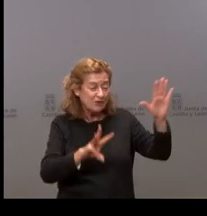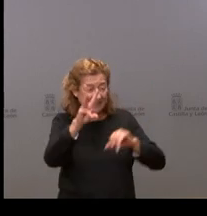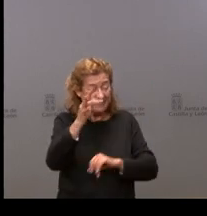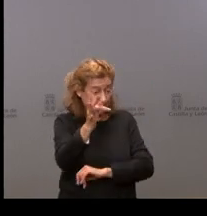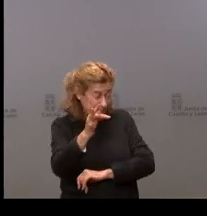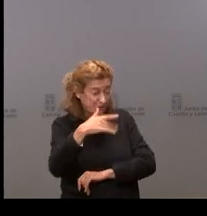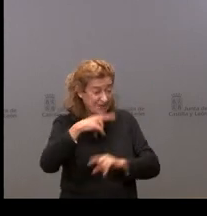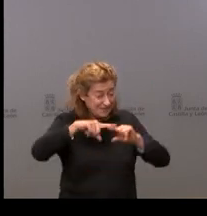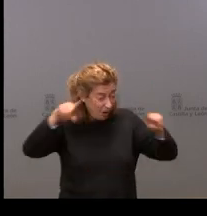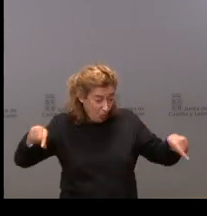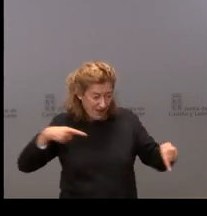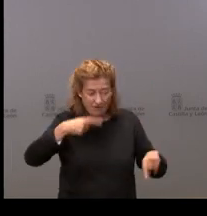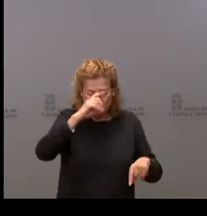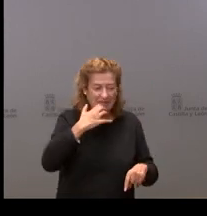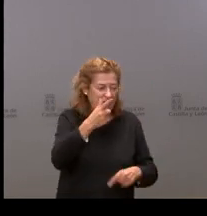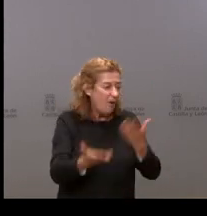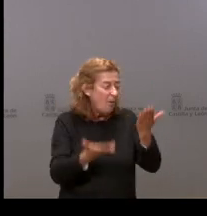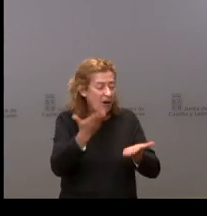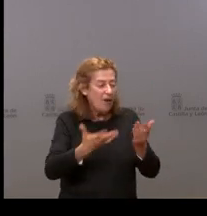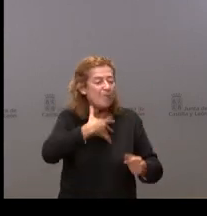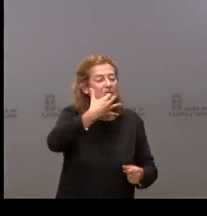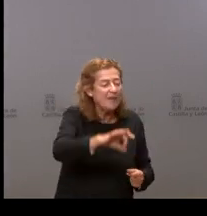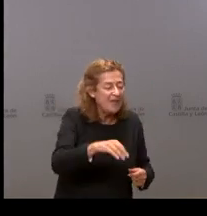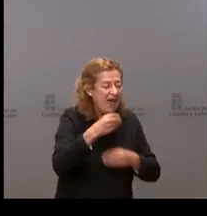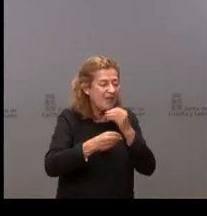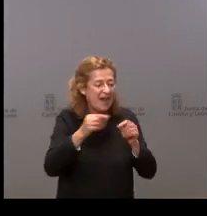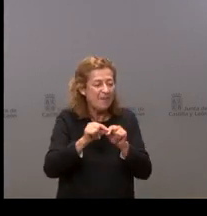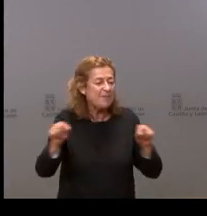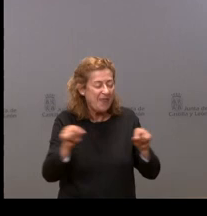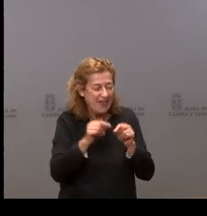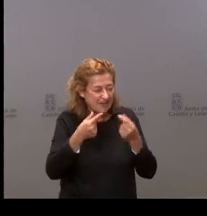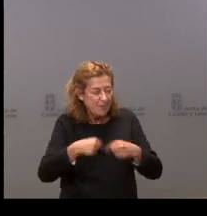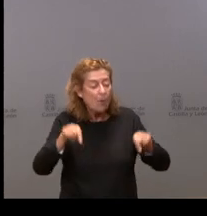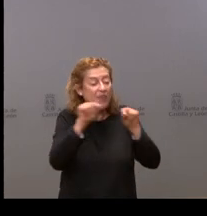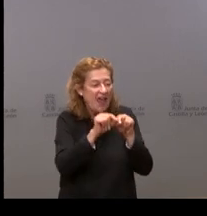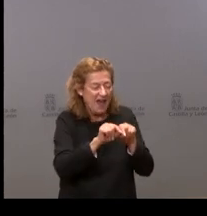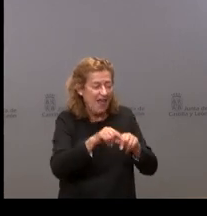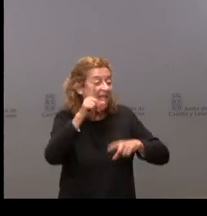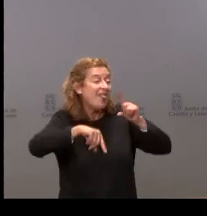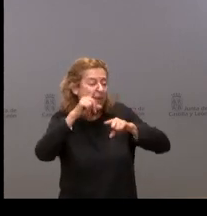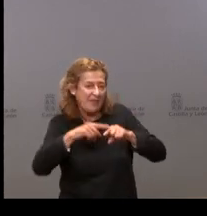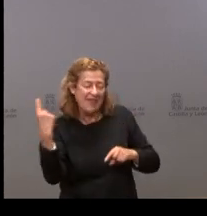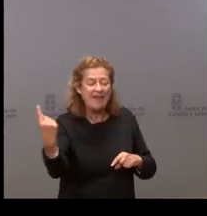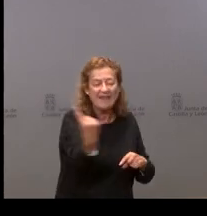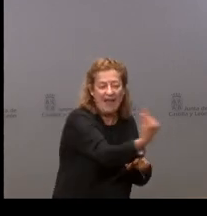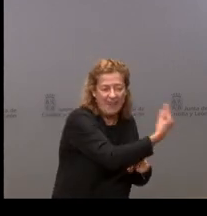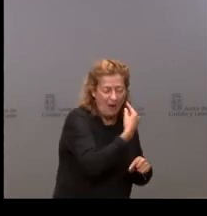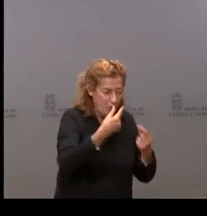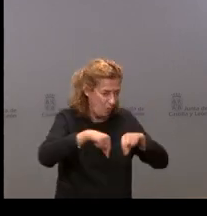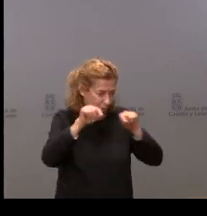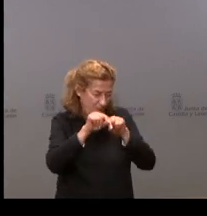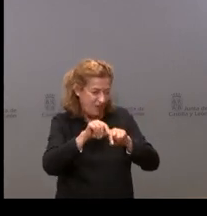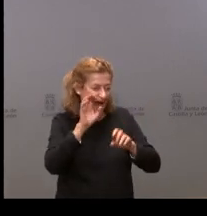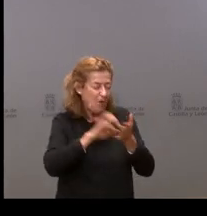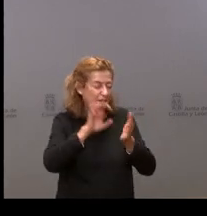Segovia, no sé si valoran la posibilidad de tomar medidas provincializadas, dependiendo de la incidencia de cada provincia de la